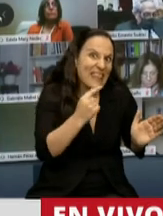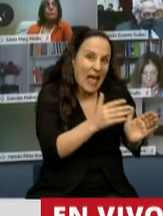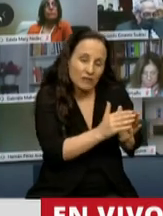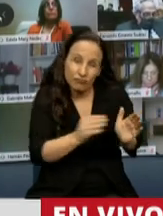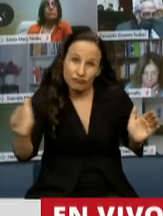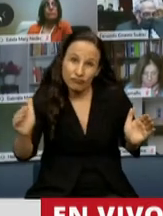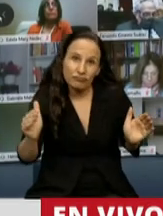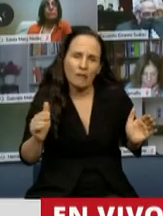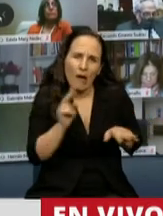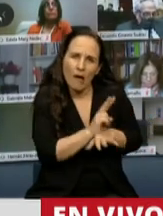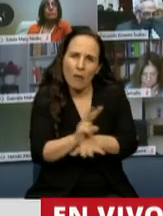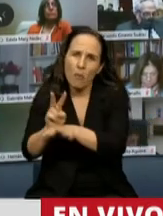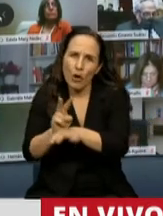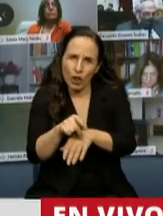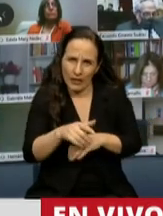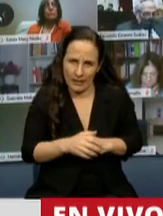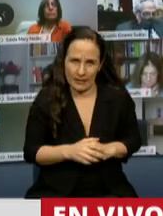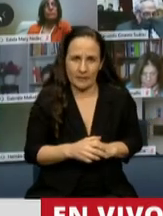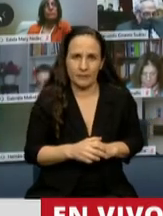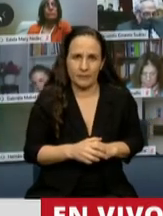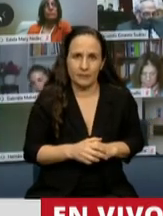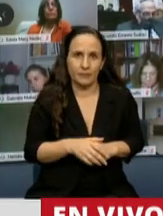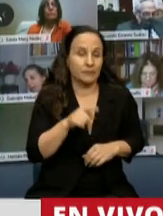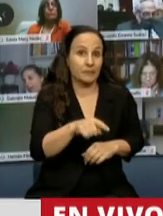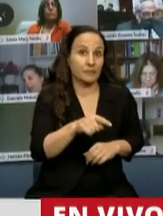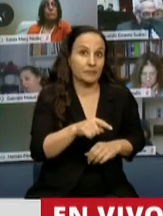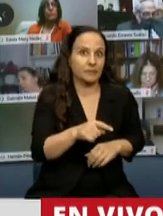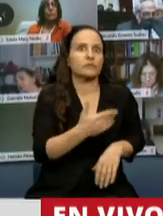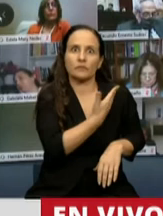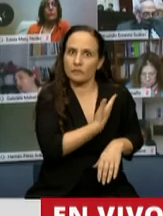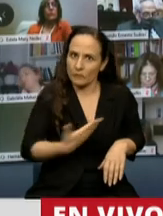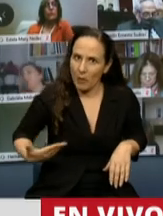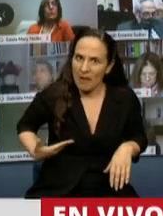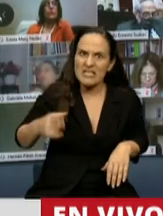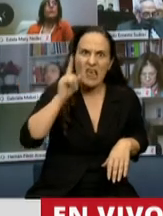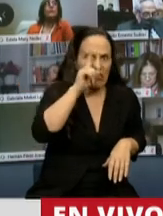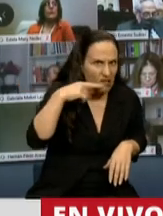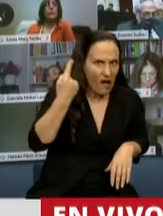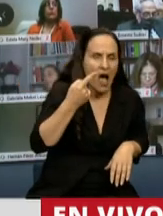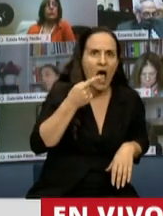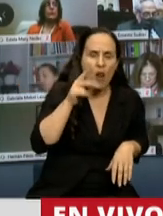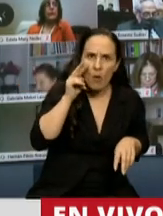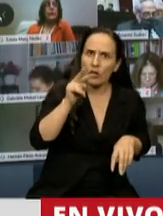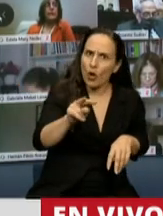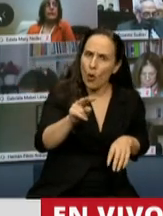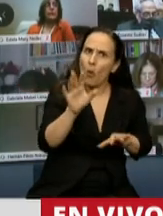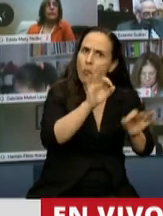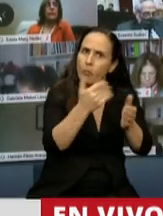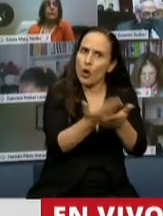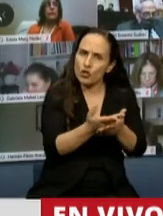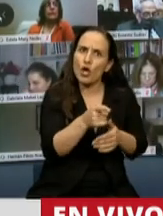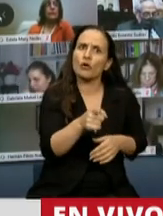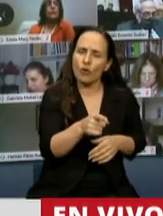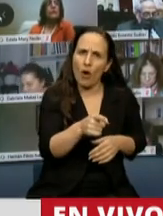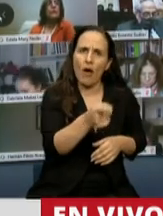que viven en la Argentina. Una iniciativa que el propio Presidente de la Nación, Alberto Fernández, nos ha dicho que va a